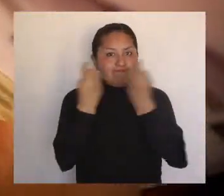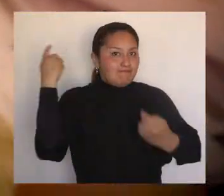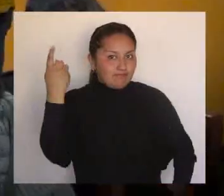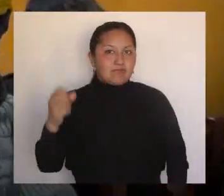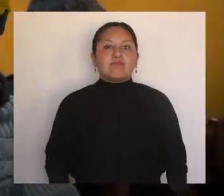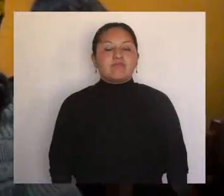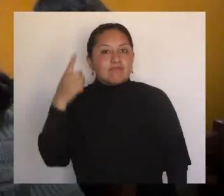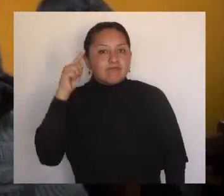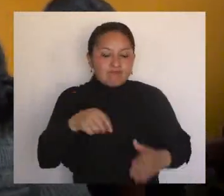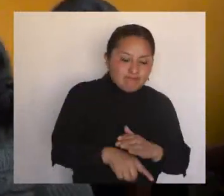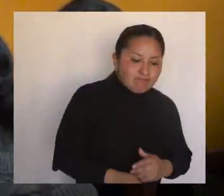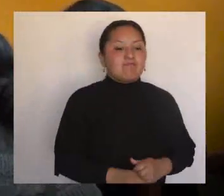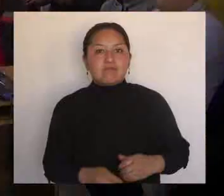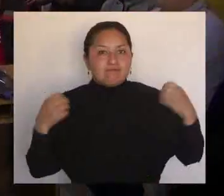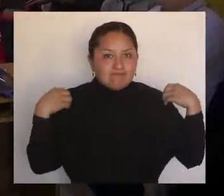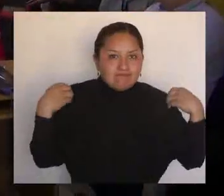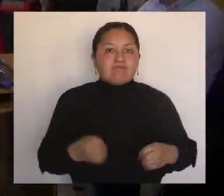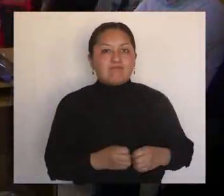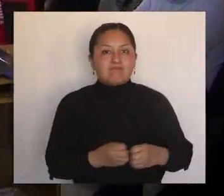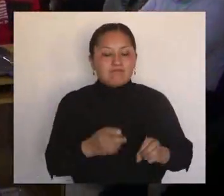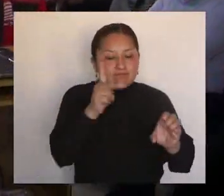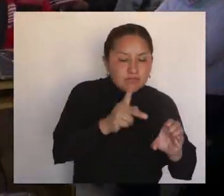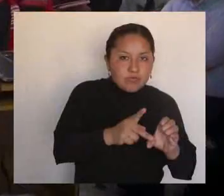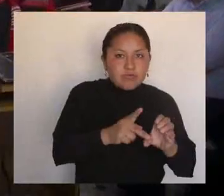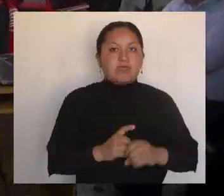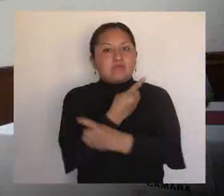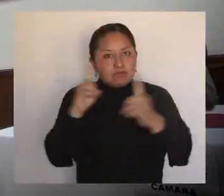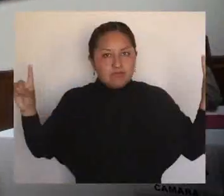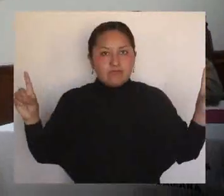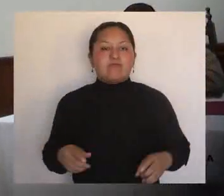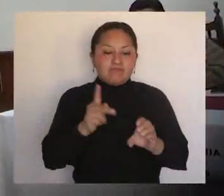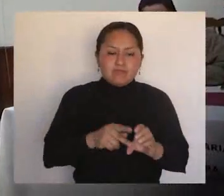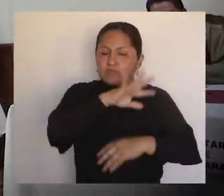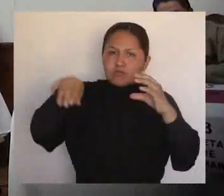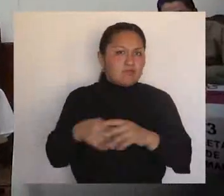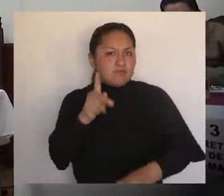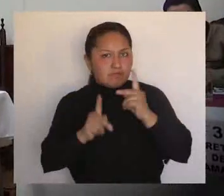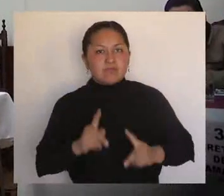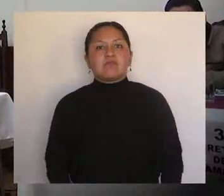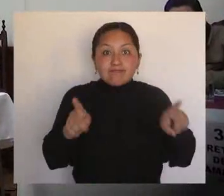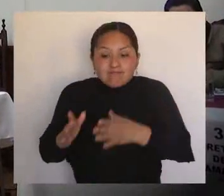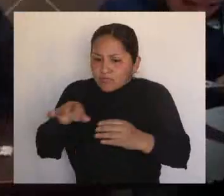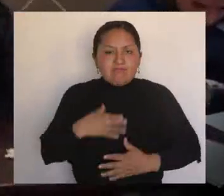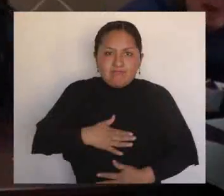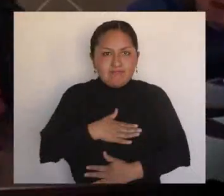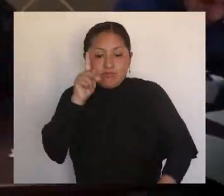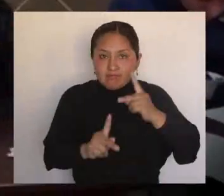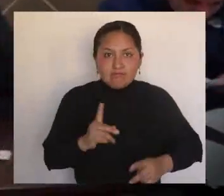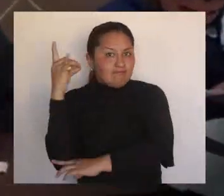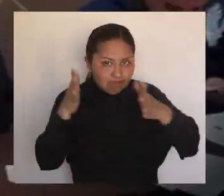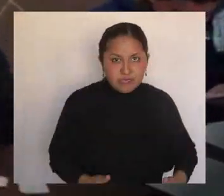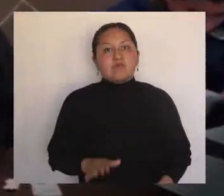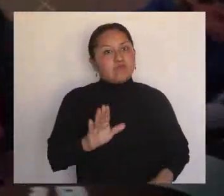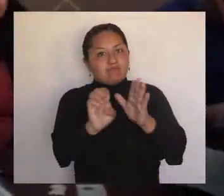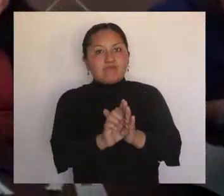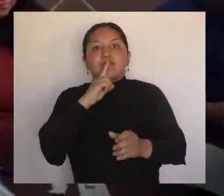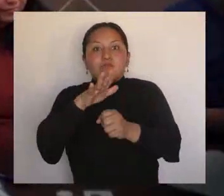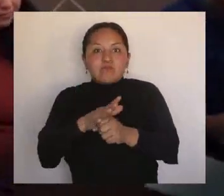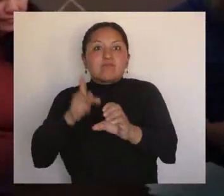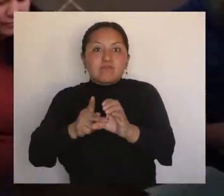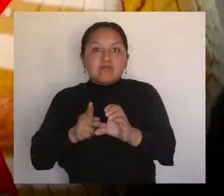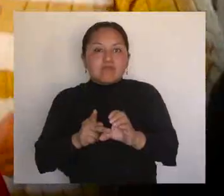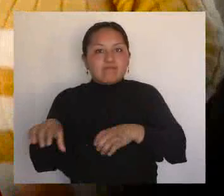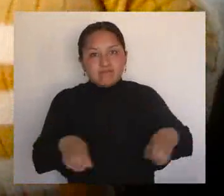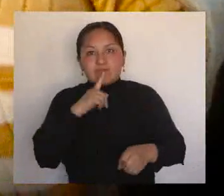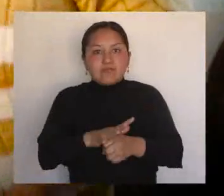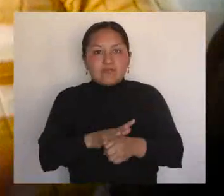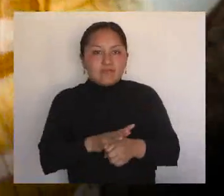Departamental para profundizar el ejercicio de la democracia directa y participativa. Pero sobre todo, agradecer a